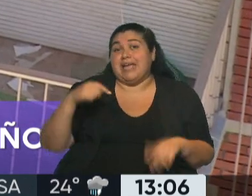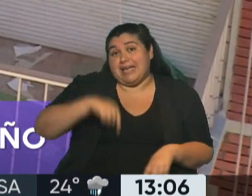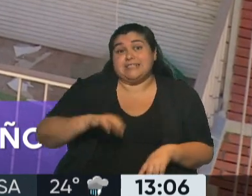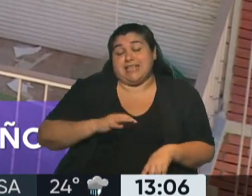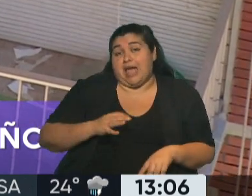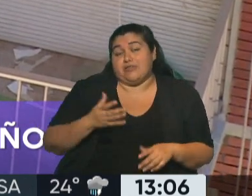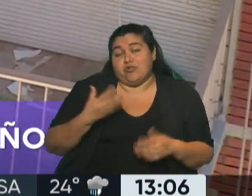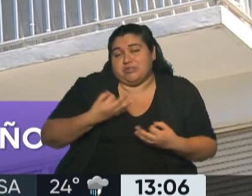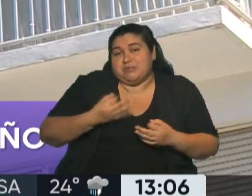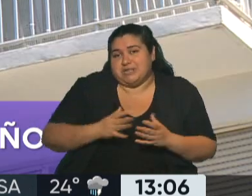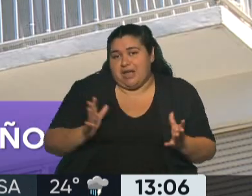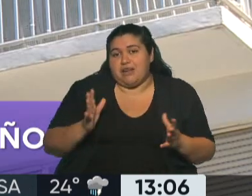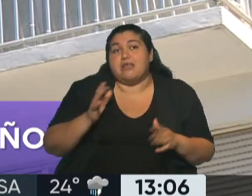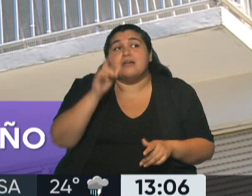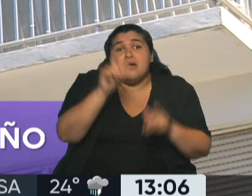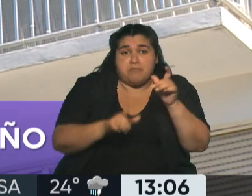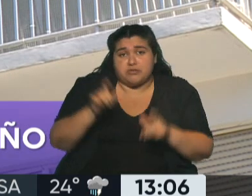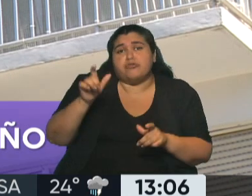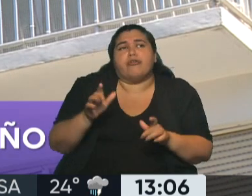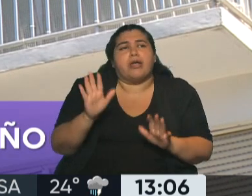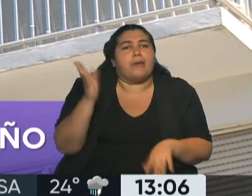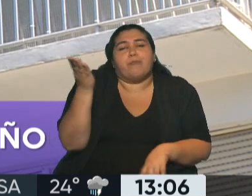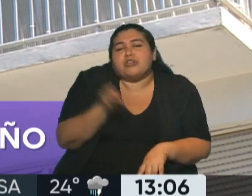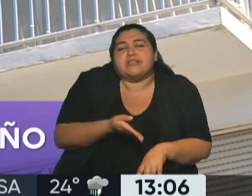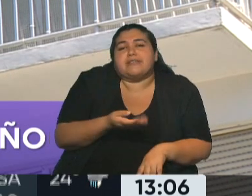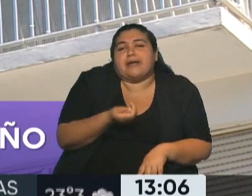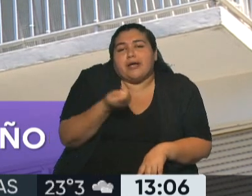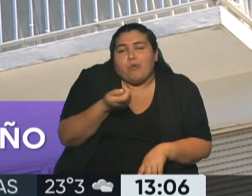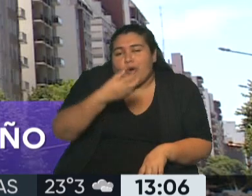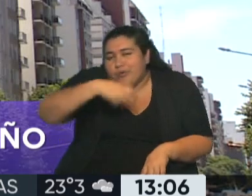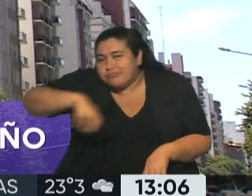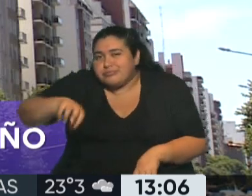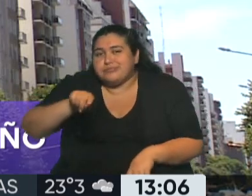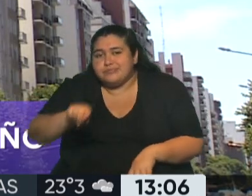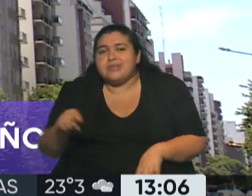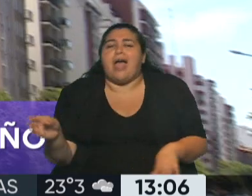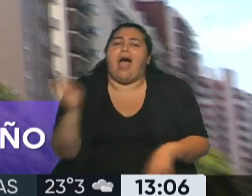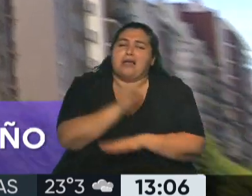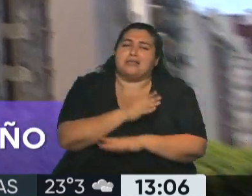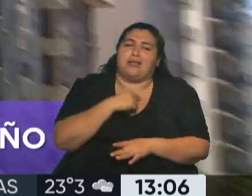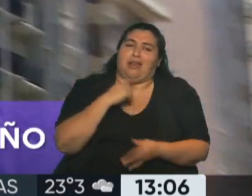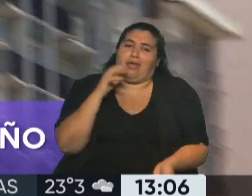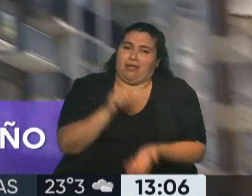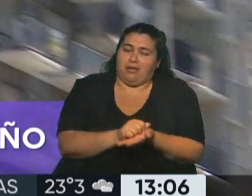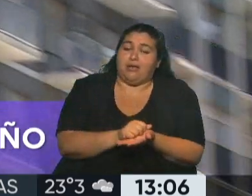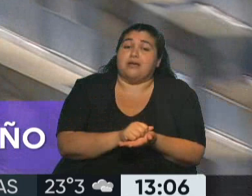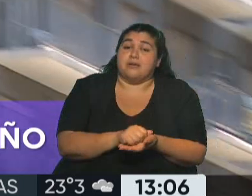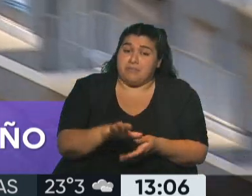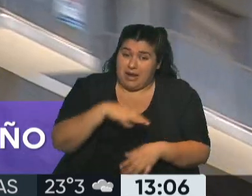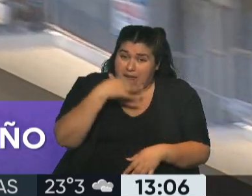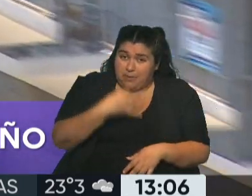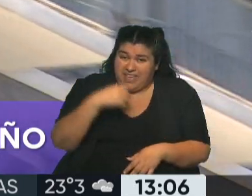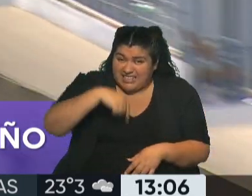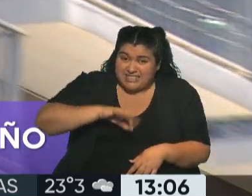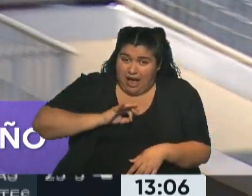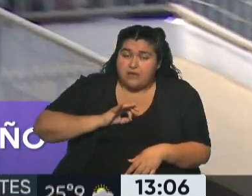si bien la gente, hay un sector, un porcentaje que toma ese recaudo de alquilar con anticipación, la verdad que la particularidad de este